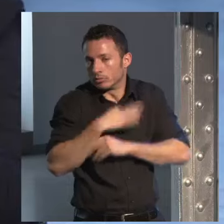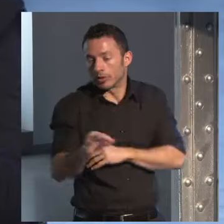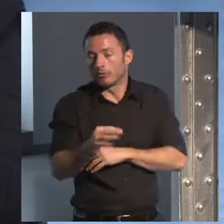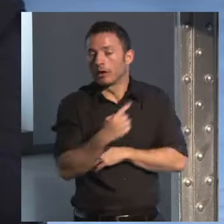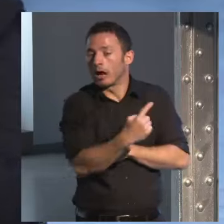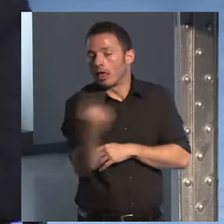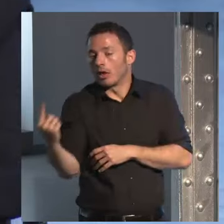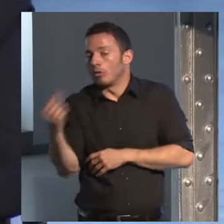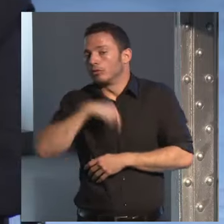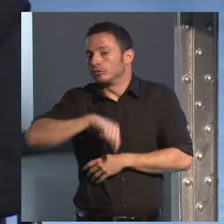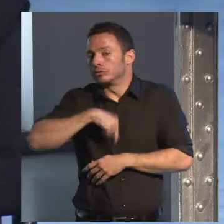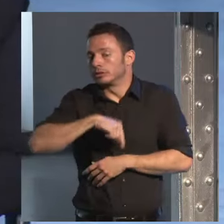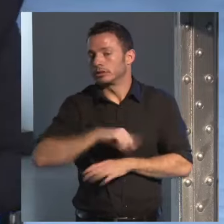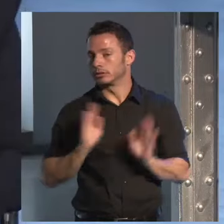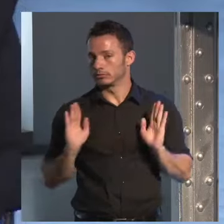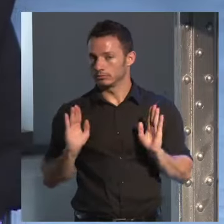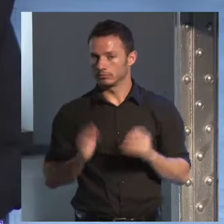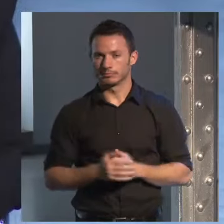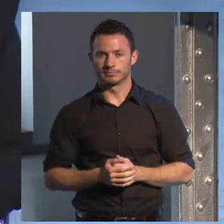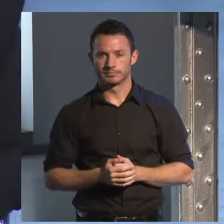cada uno lo sienta personalmente